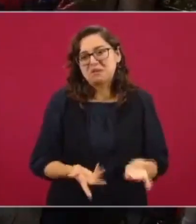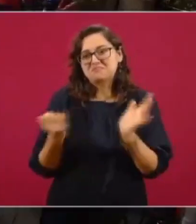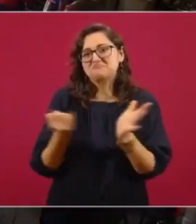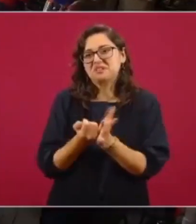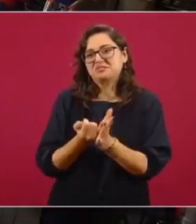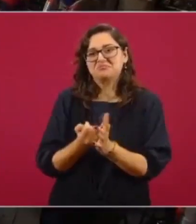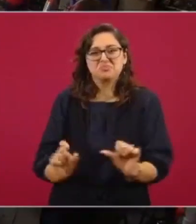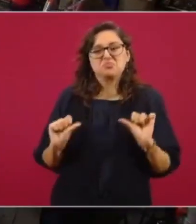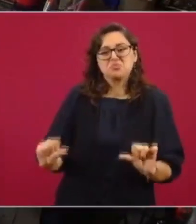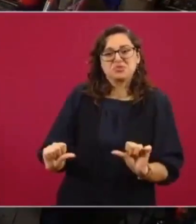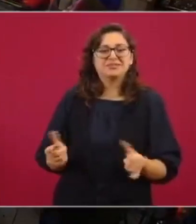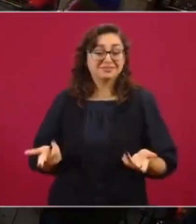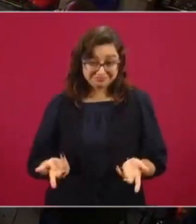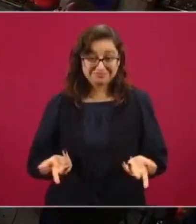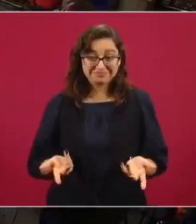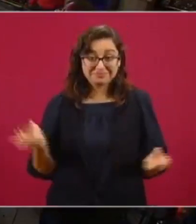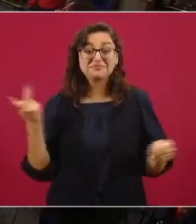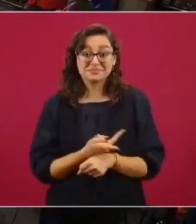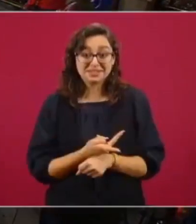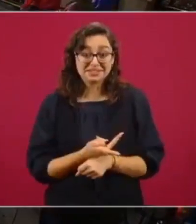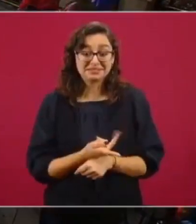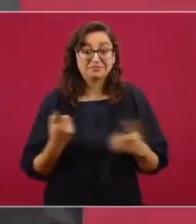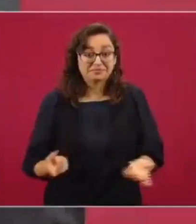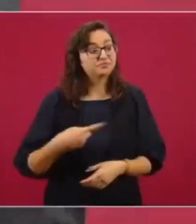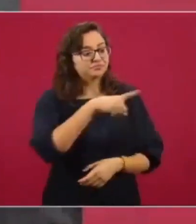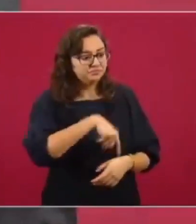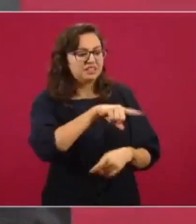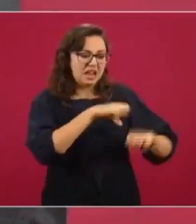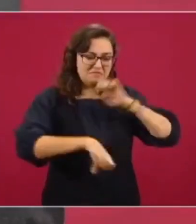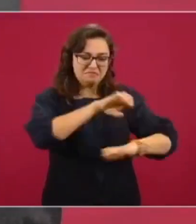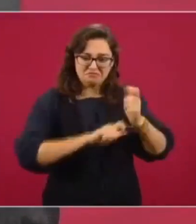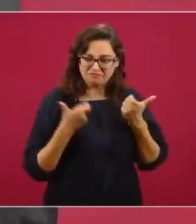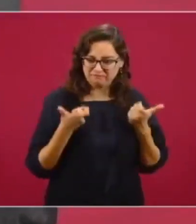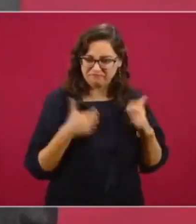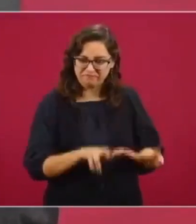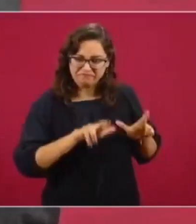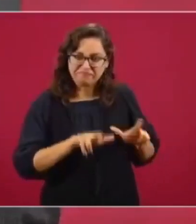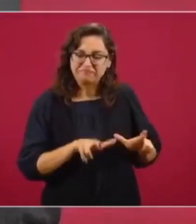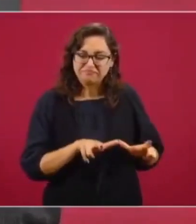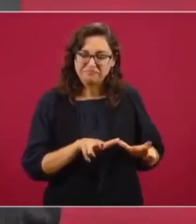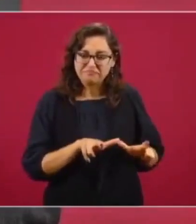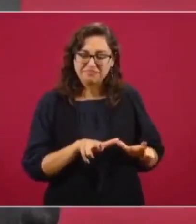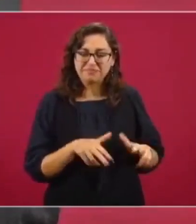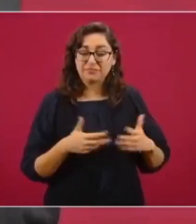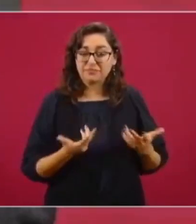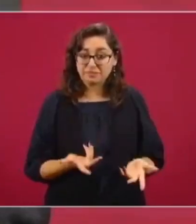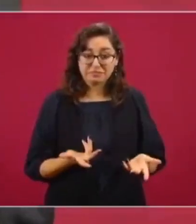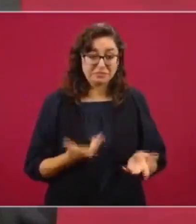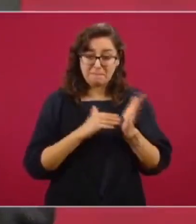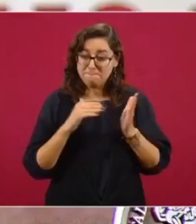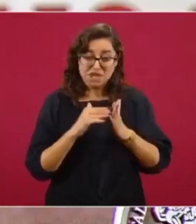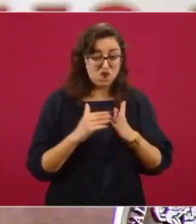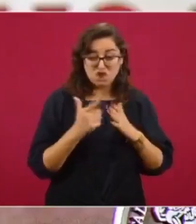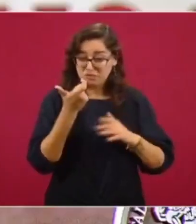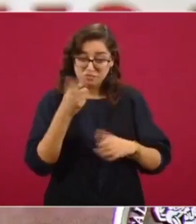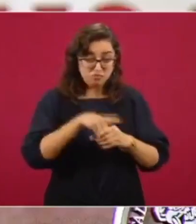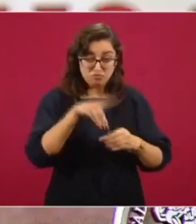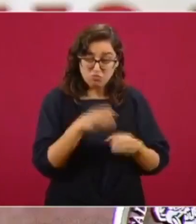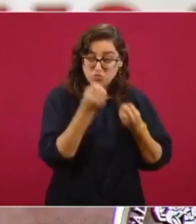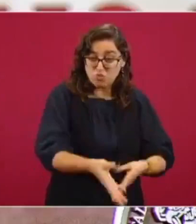Claudio. Entonces, vienen estos empresarios que aportan millones de pesos